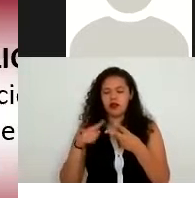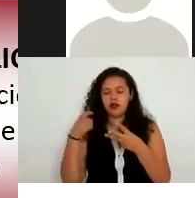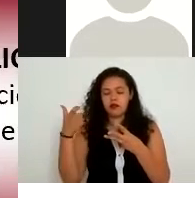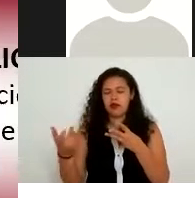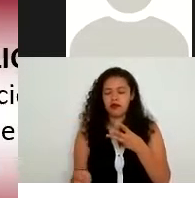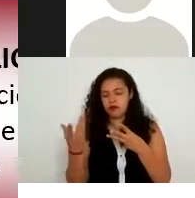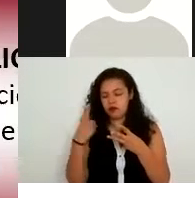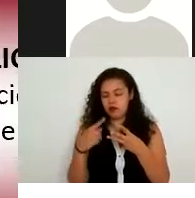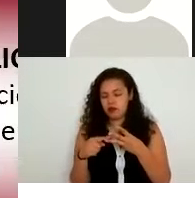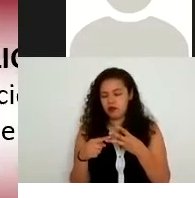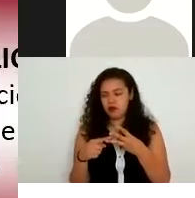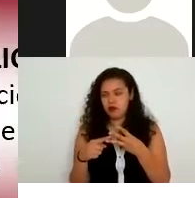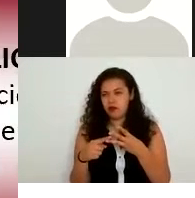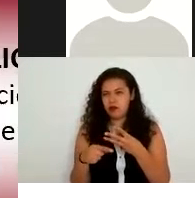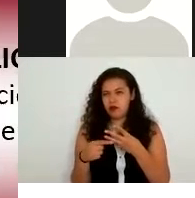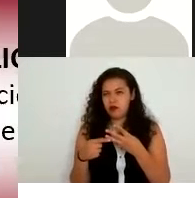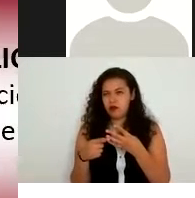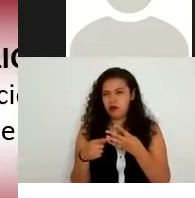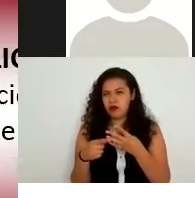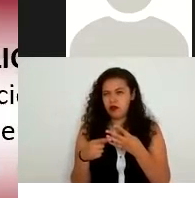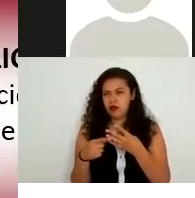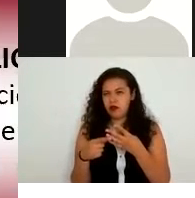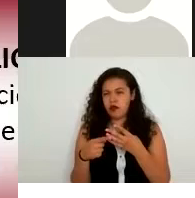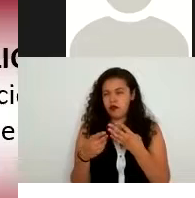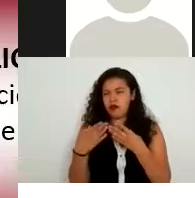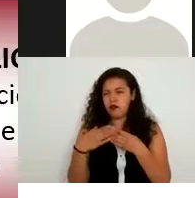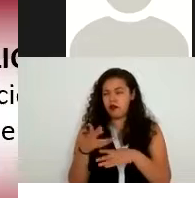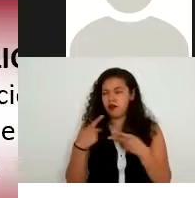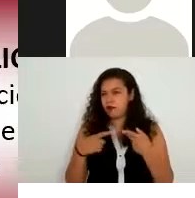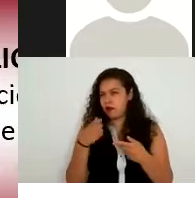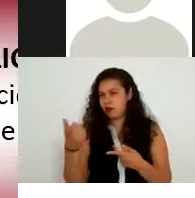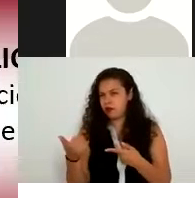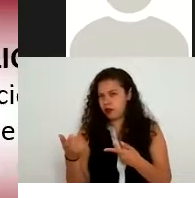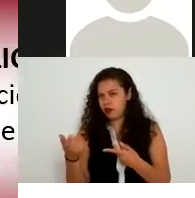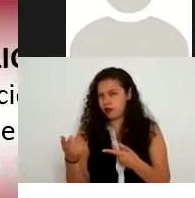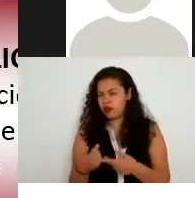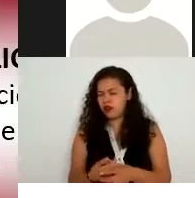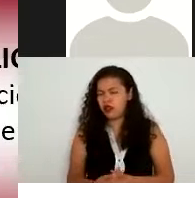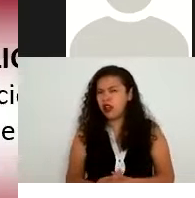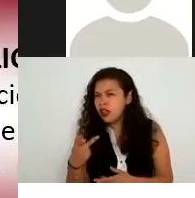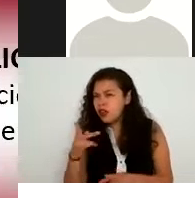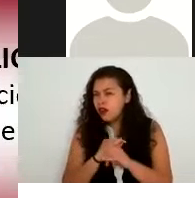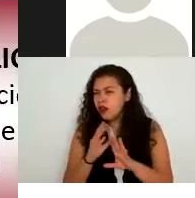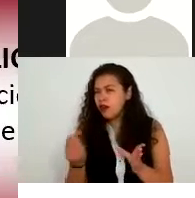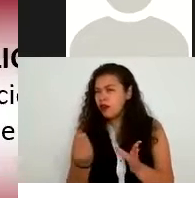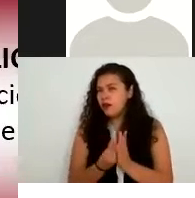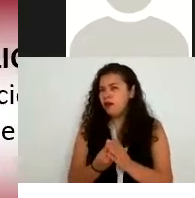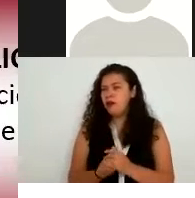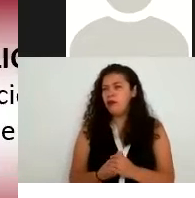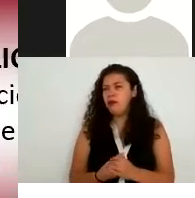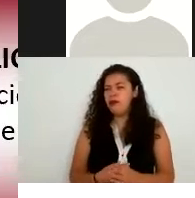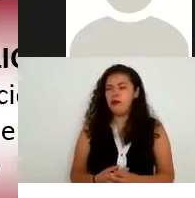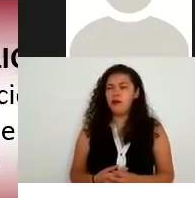es la cuenta bancaria la remuneración en nombre de la persona constituyen datos personales entonces yo yo